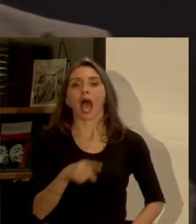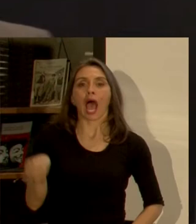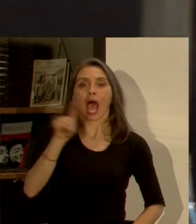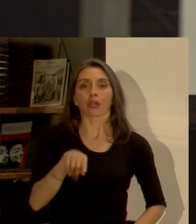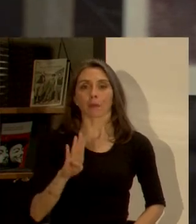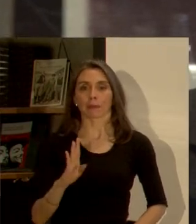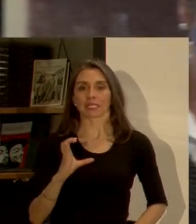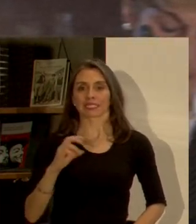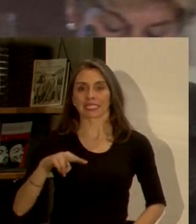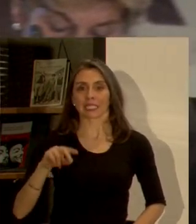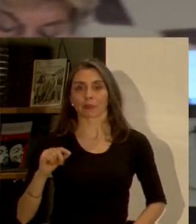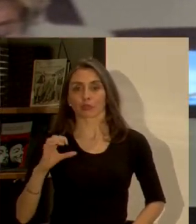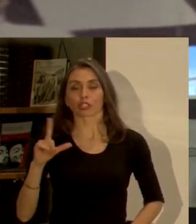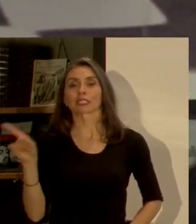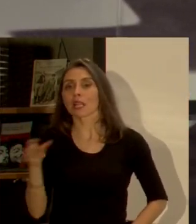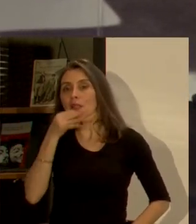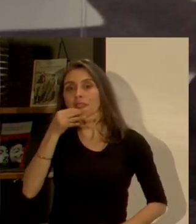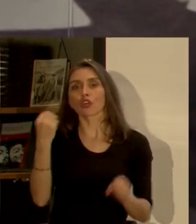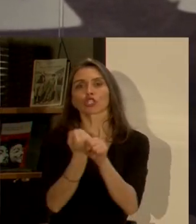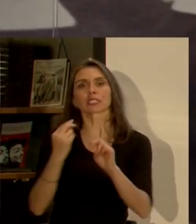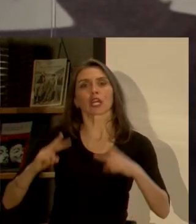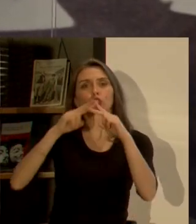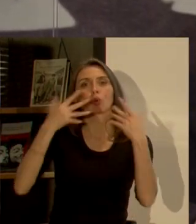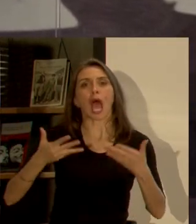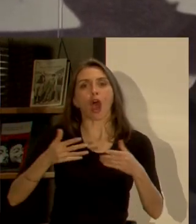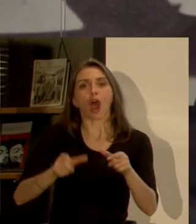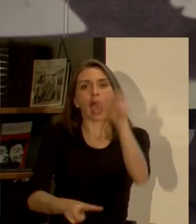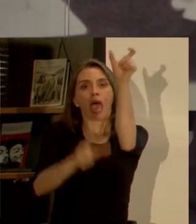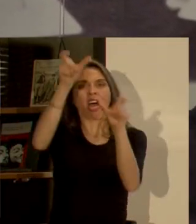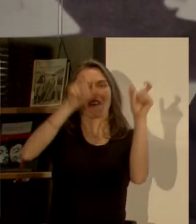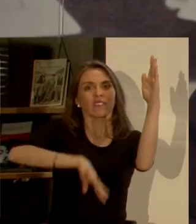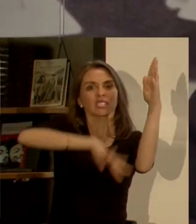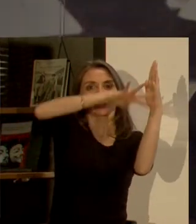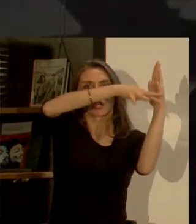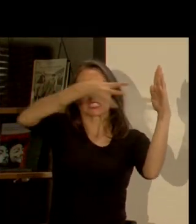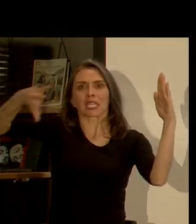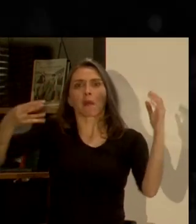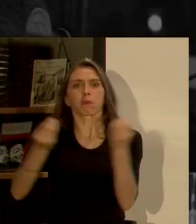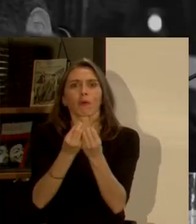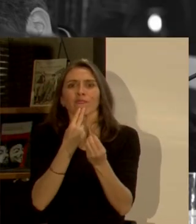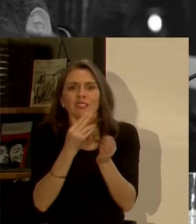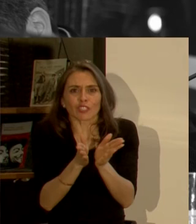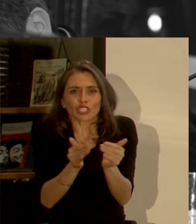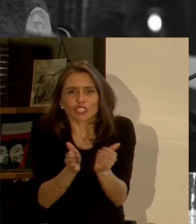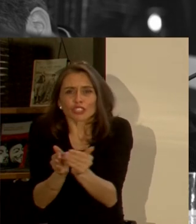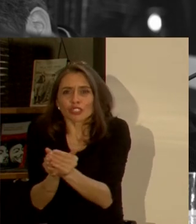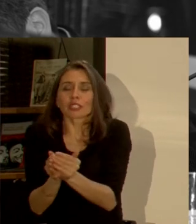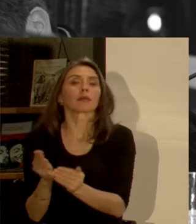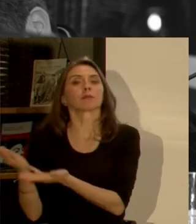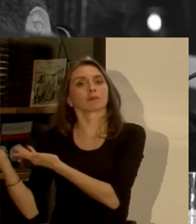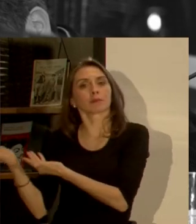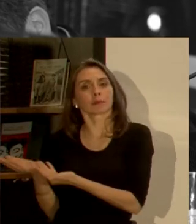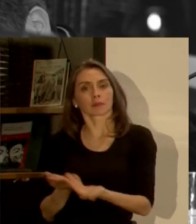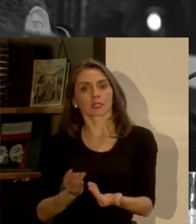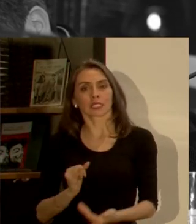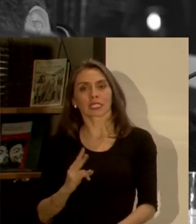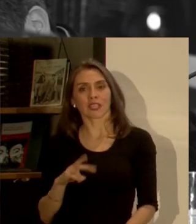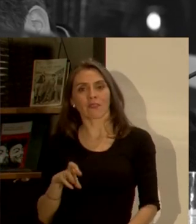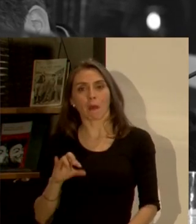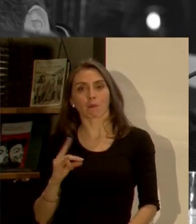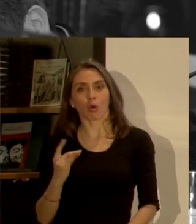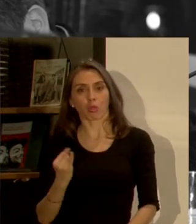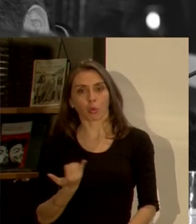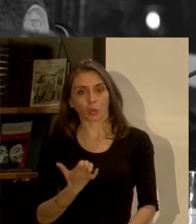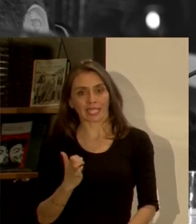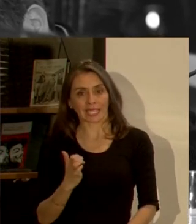Branislav estaba hablando de los guetos verticales y quiero invitar a nuestra mesa al próximo ponente Iván Poduje quiero hacerle una pregunta